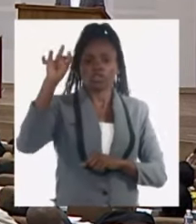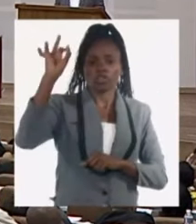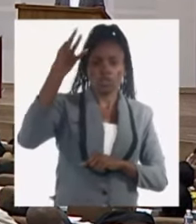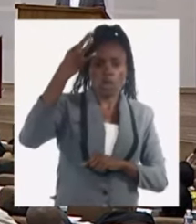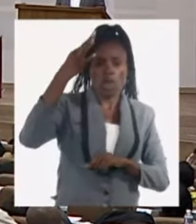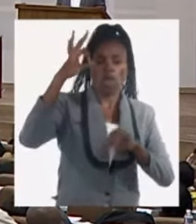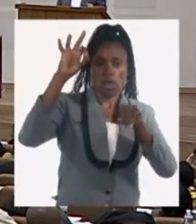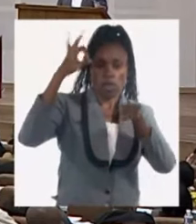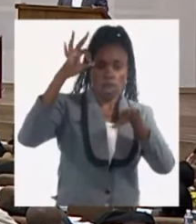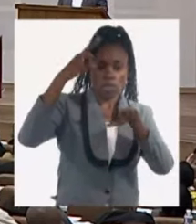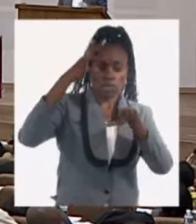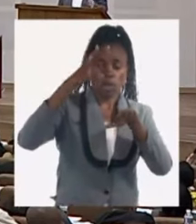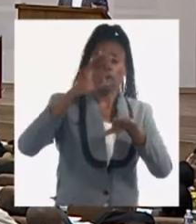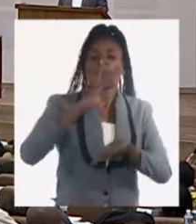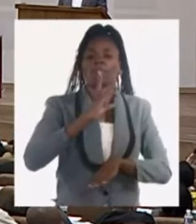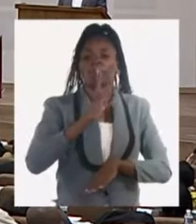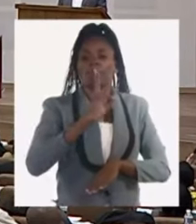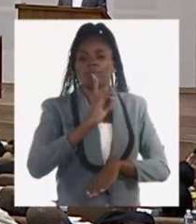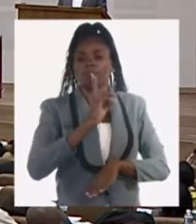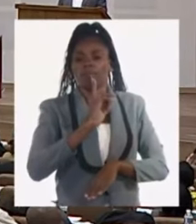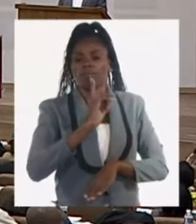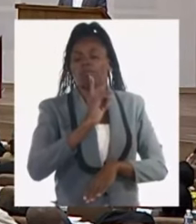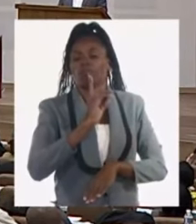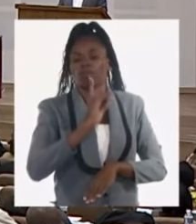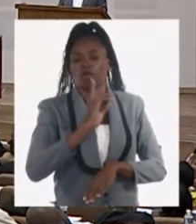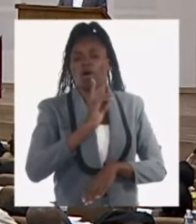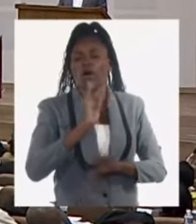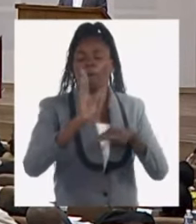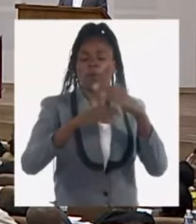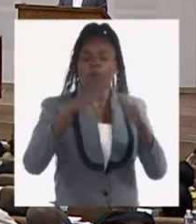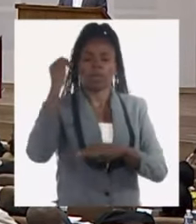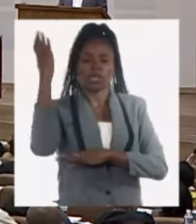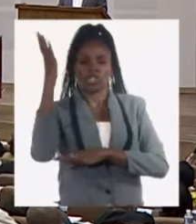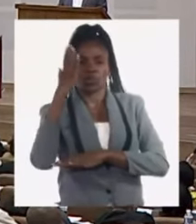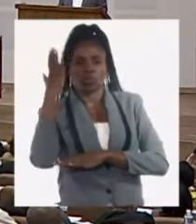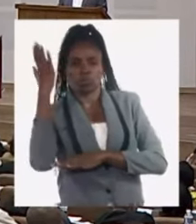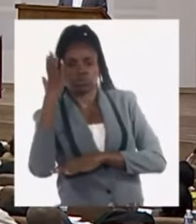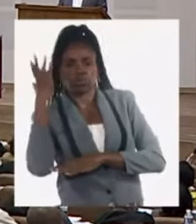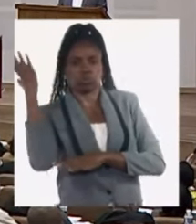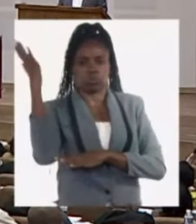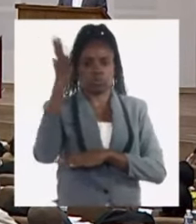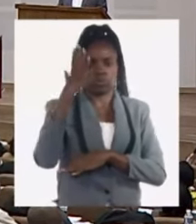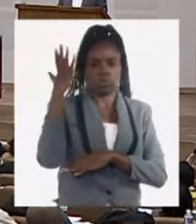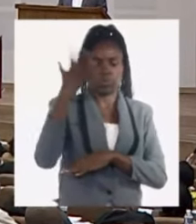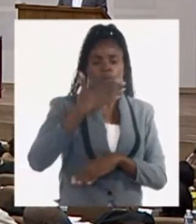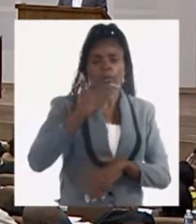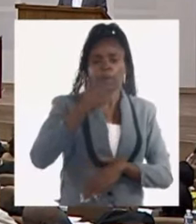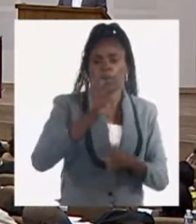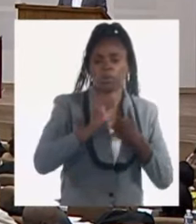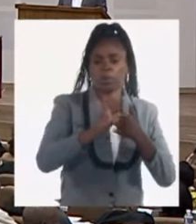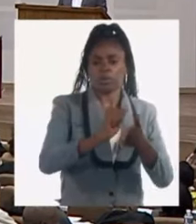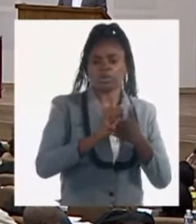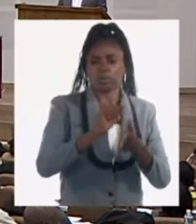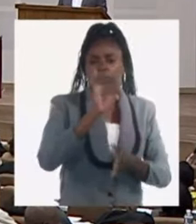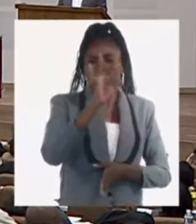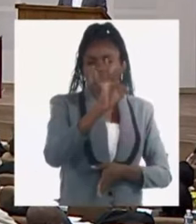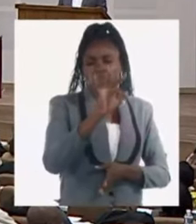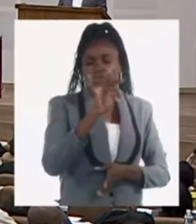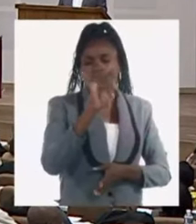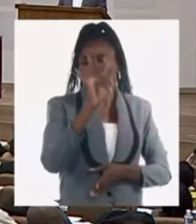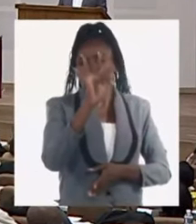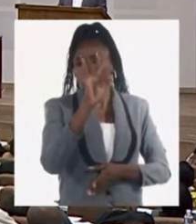autonomía para enfrentar fenómenos climatológicos huracanes y ha mejorado el servicio alrededor de 890